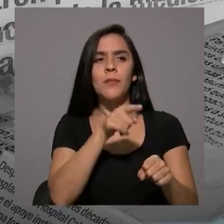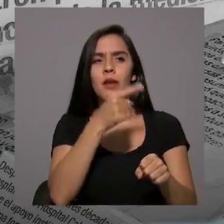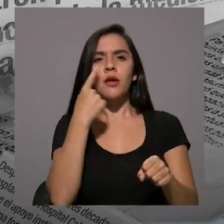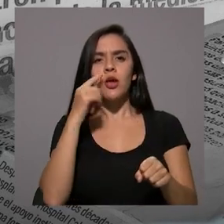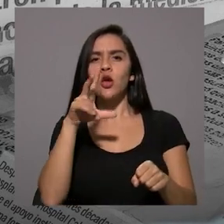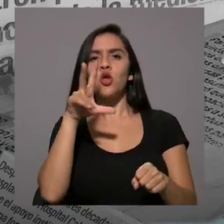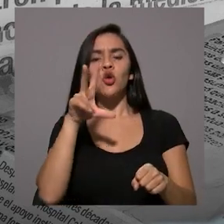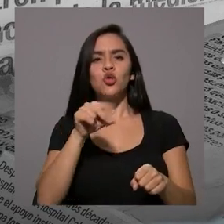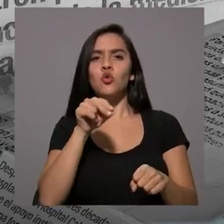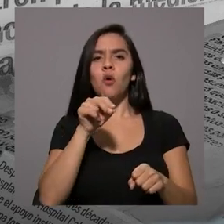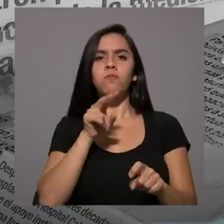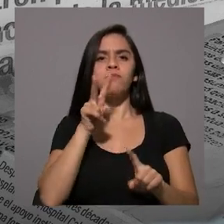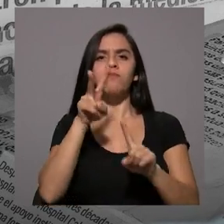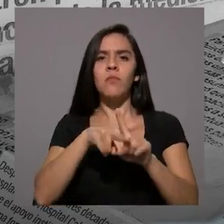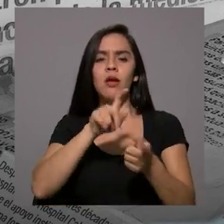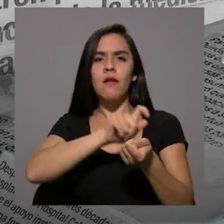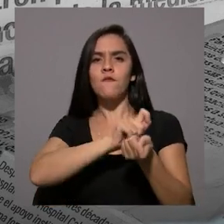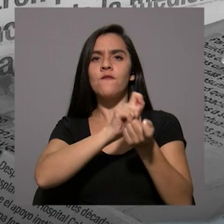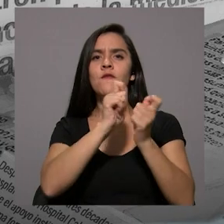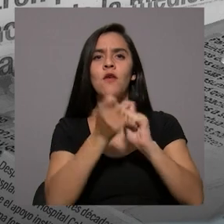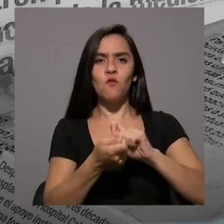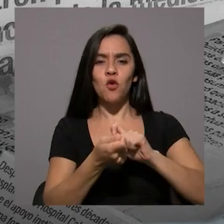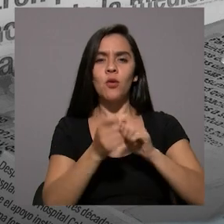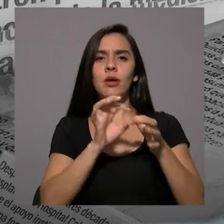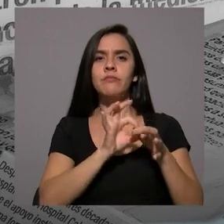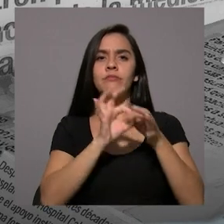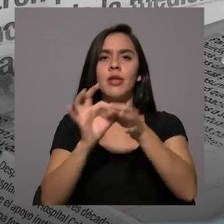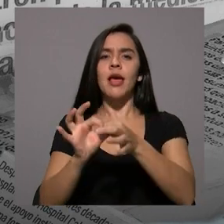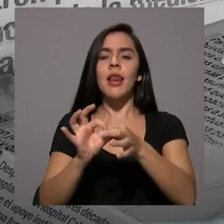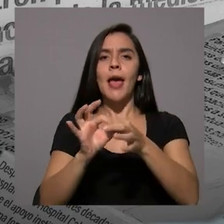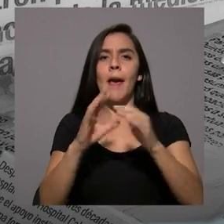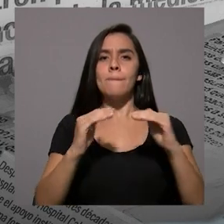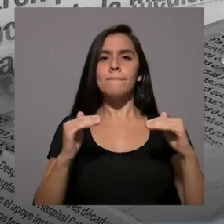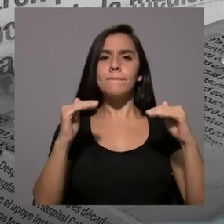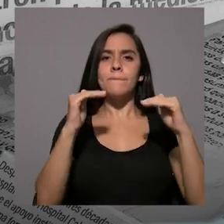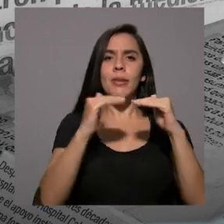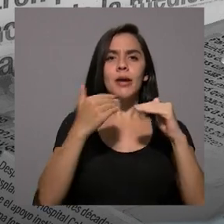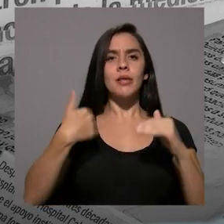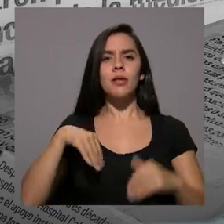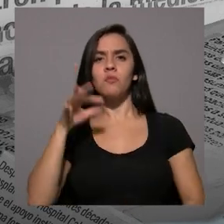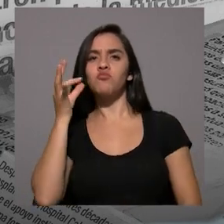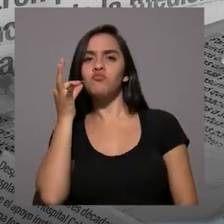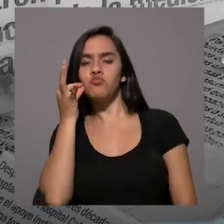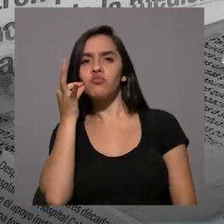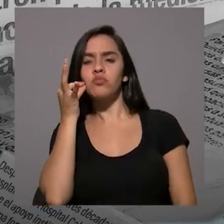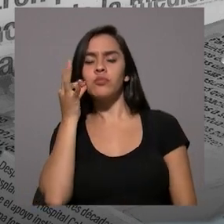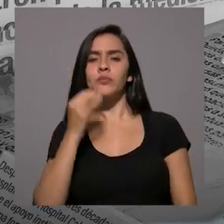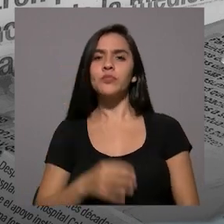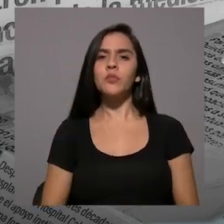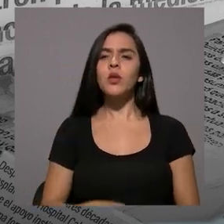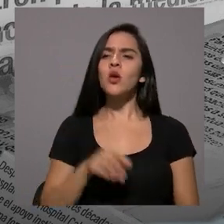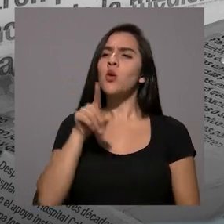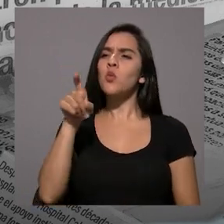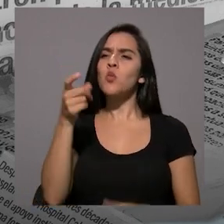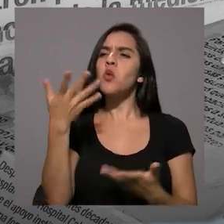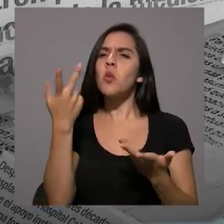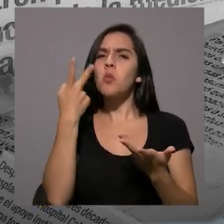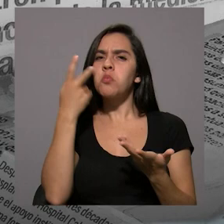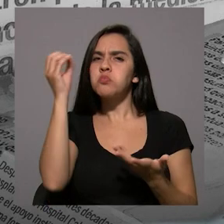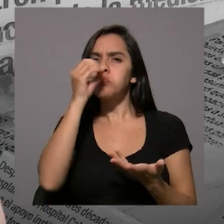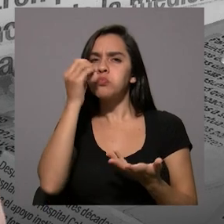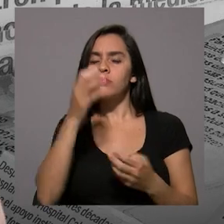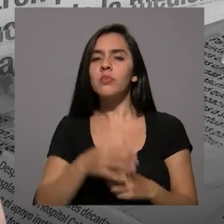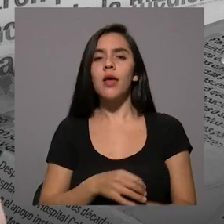no se pusiera en práctica esta reforma sobre la paridad de género. ¿Y cómo lo vio usted?